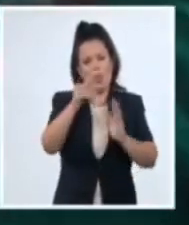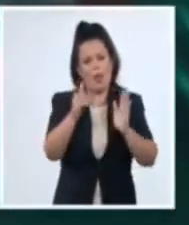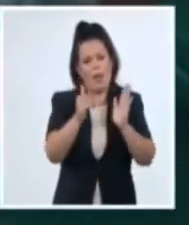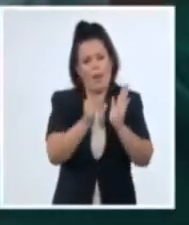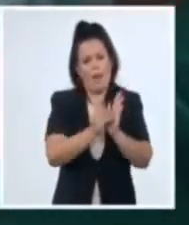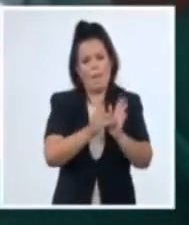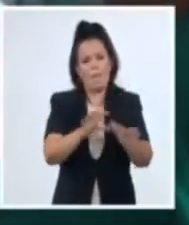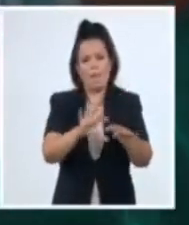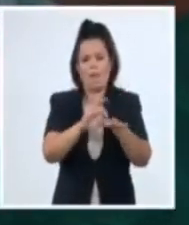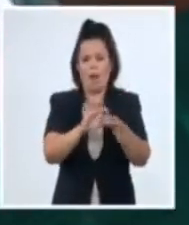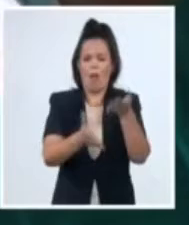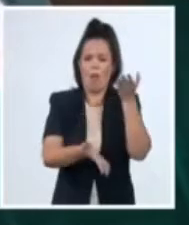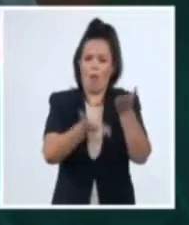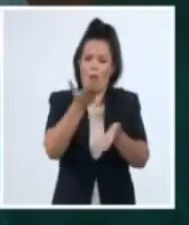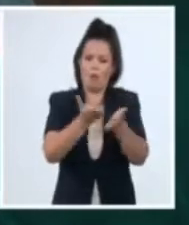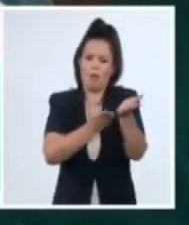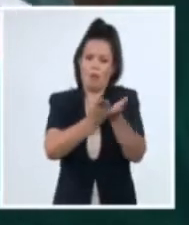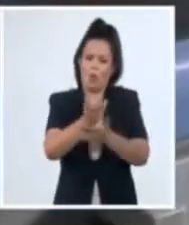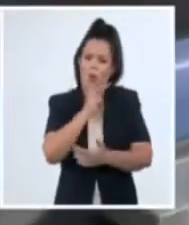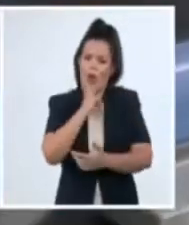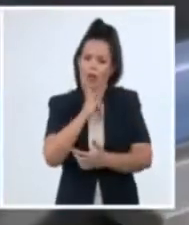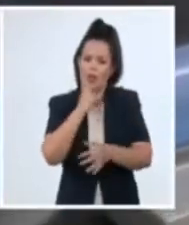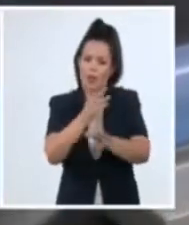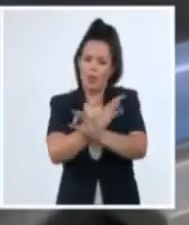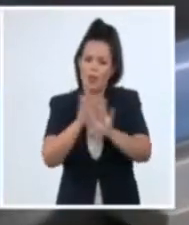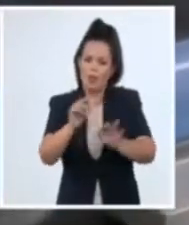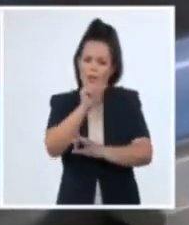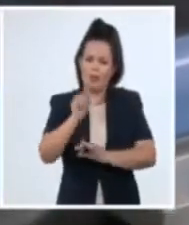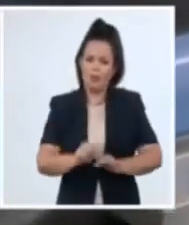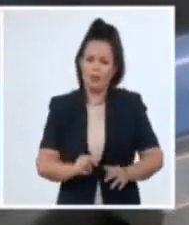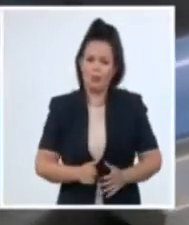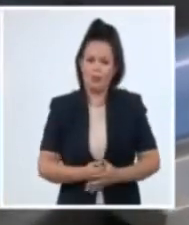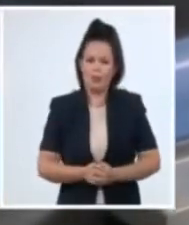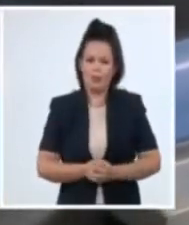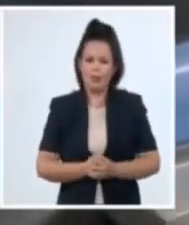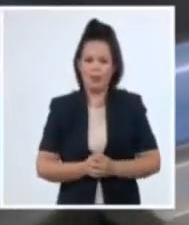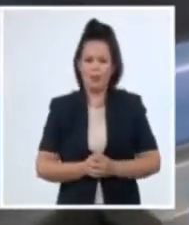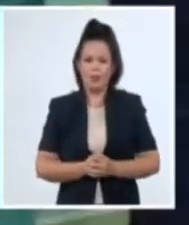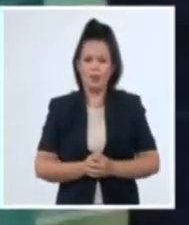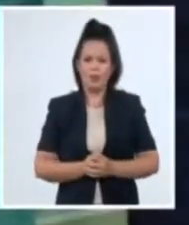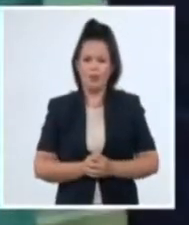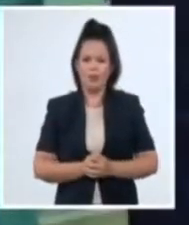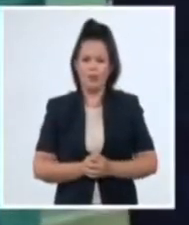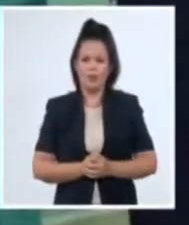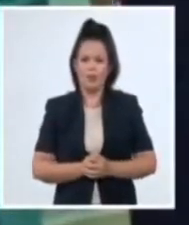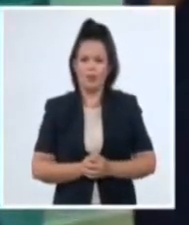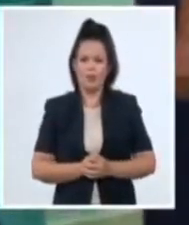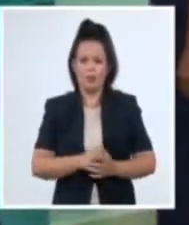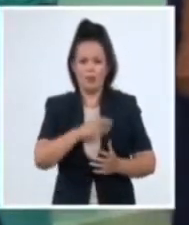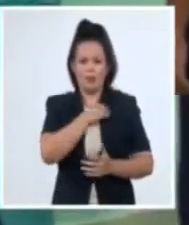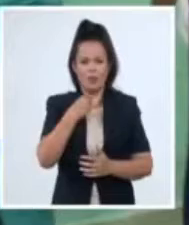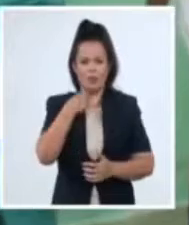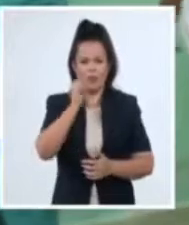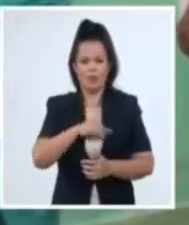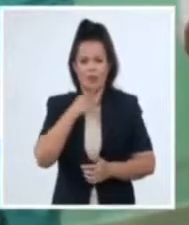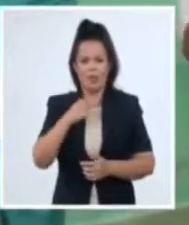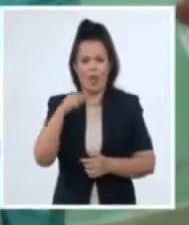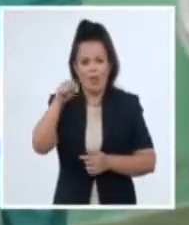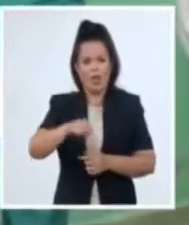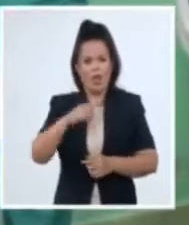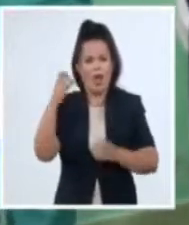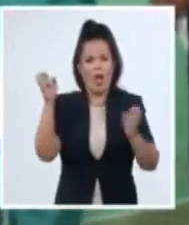permanece bajo supervisión especializada. Llega nuestro servicio rescatado por el Sion, acompañado por el enfermero, por